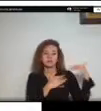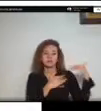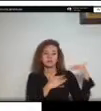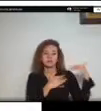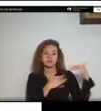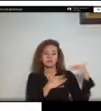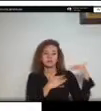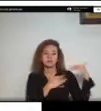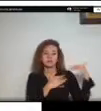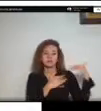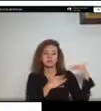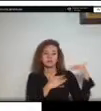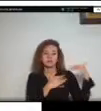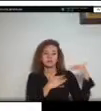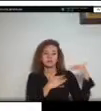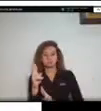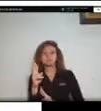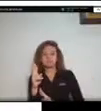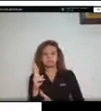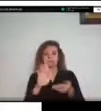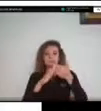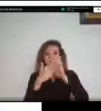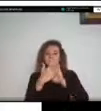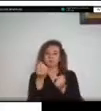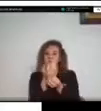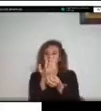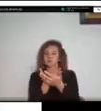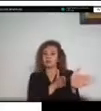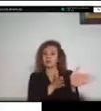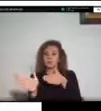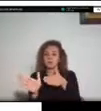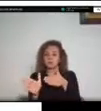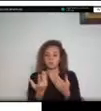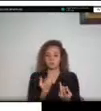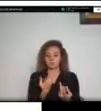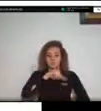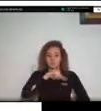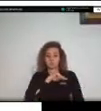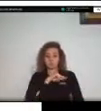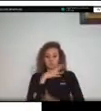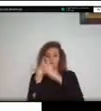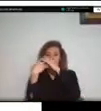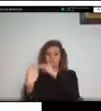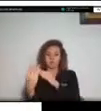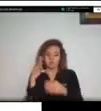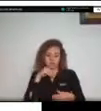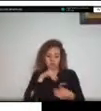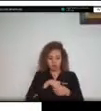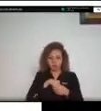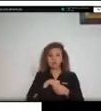esquema de preparación interna y preparación externa trabajamos constantemente en